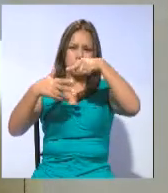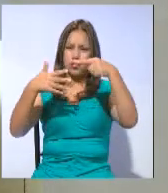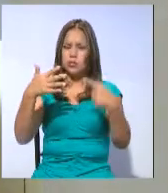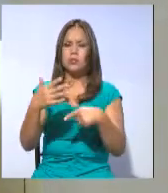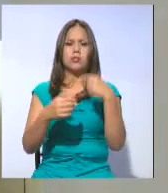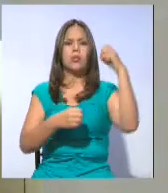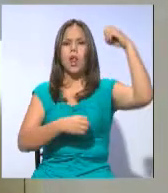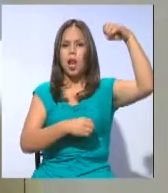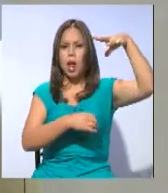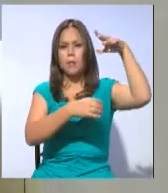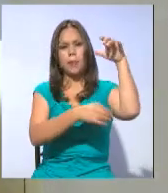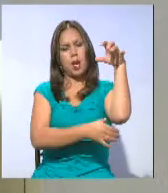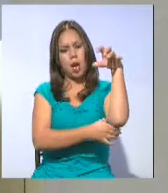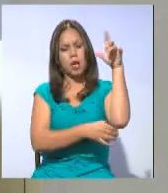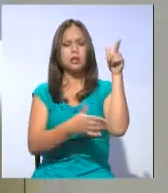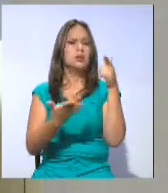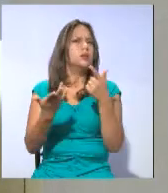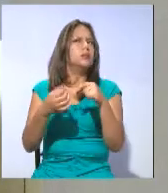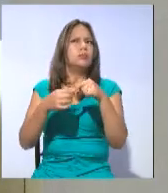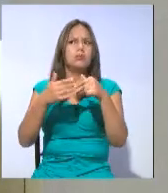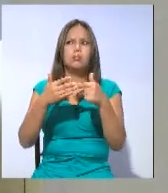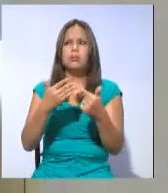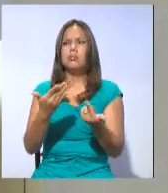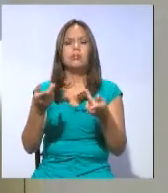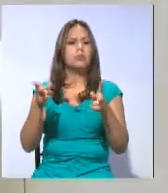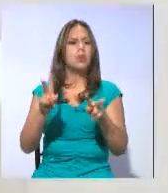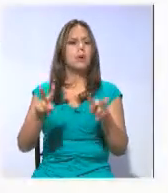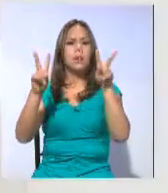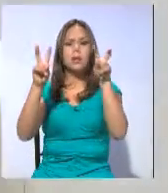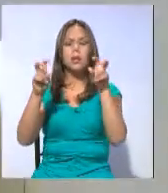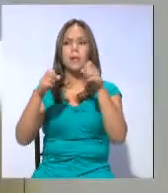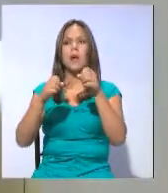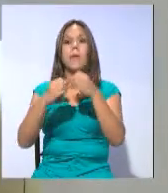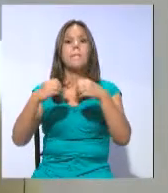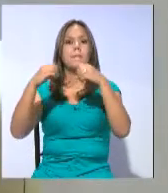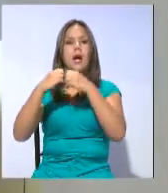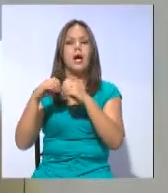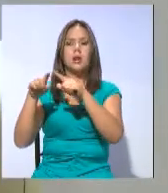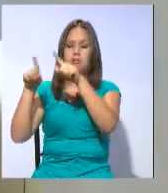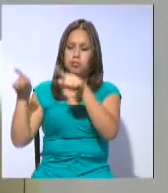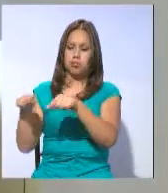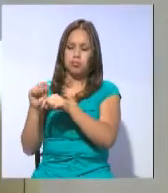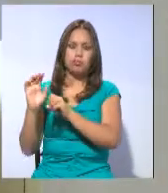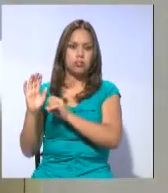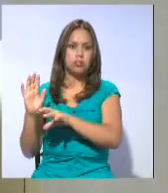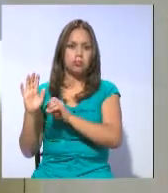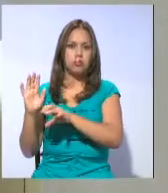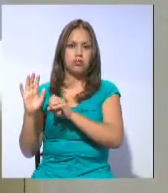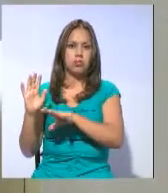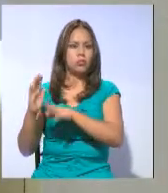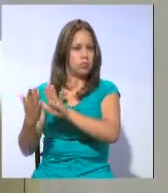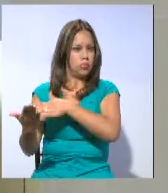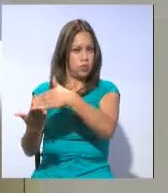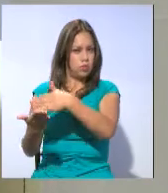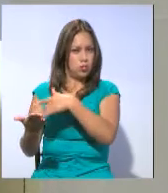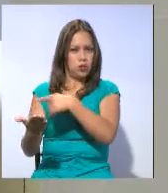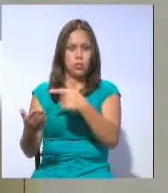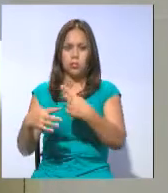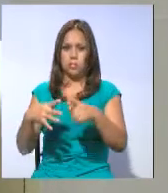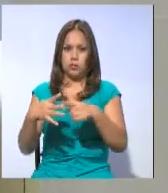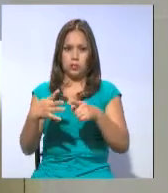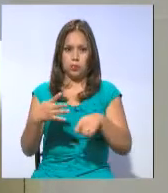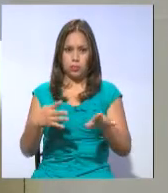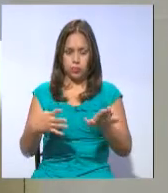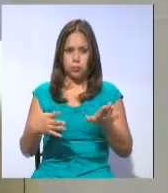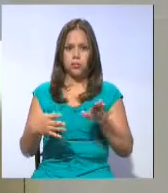lámparas, equipos de sonidos y amplificación, y tratar de ver aquellos bienes que, como explicaba, son bienes de consumo